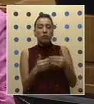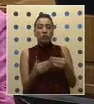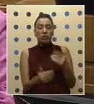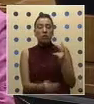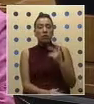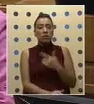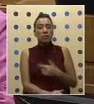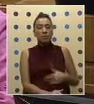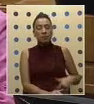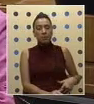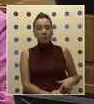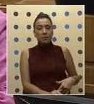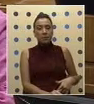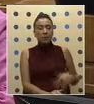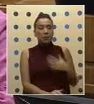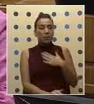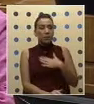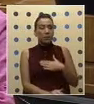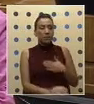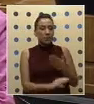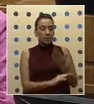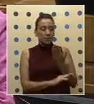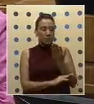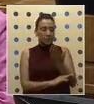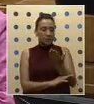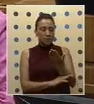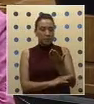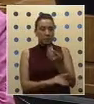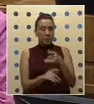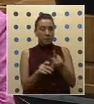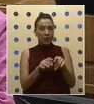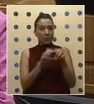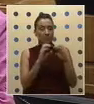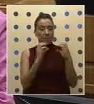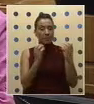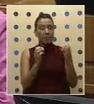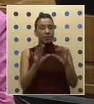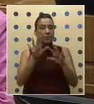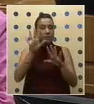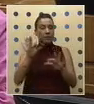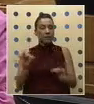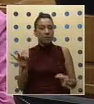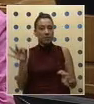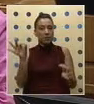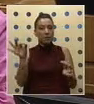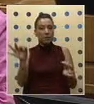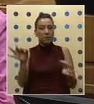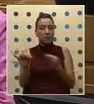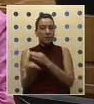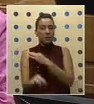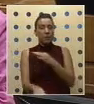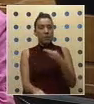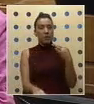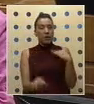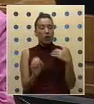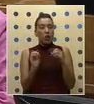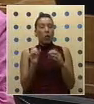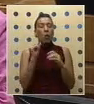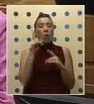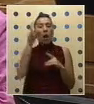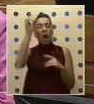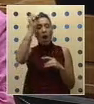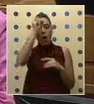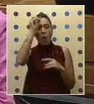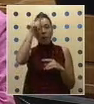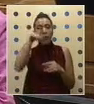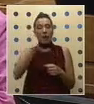señor Presidente, quiero solicitar a través de esta Cámara que se le oficie al Ministerio de Educación cuál es su opinión